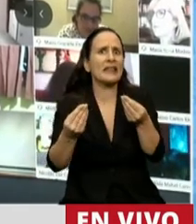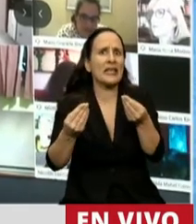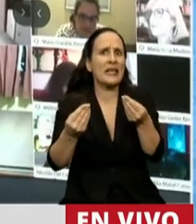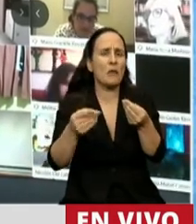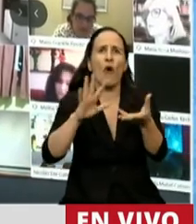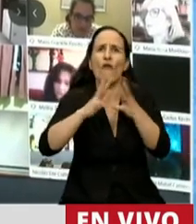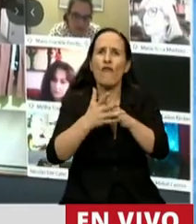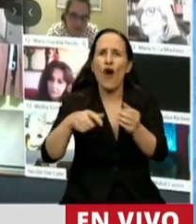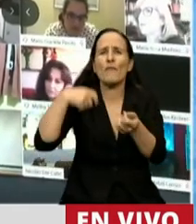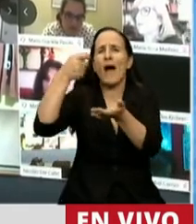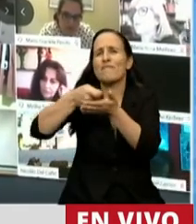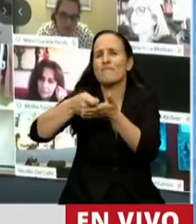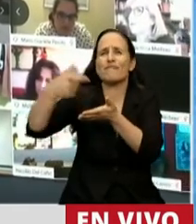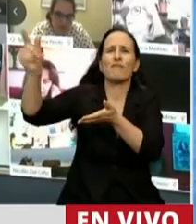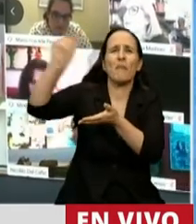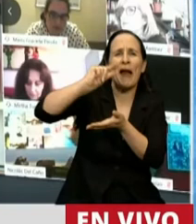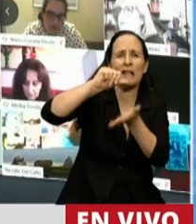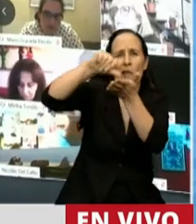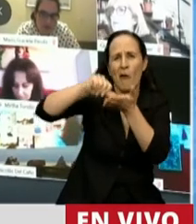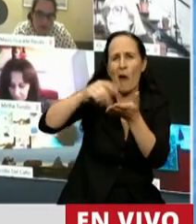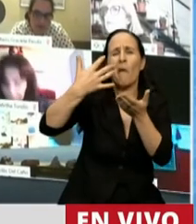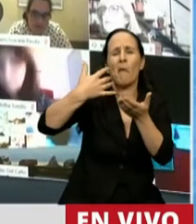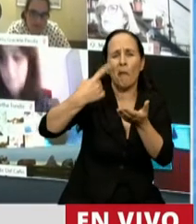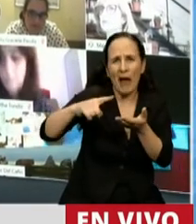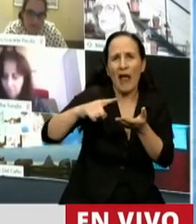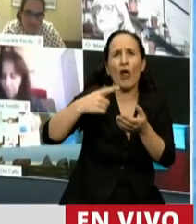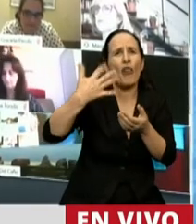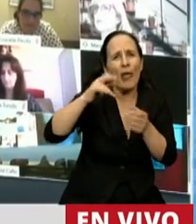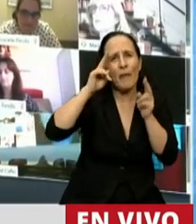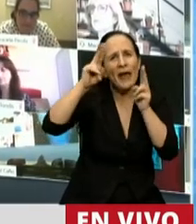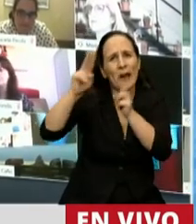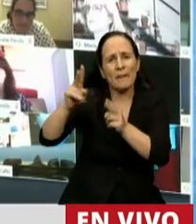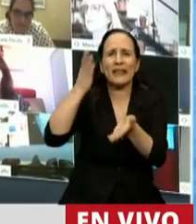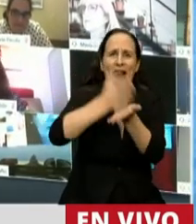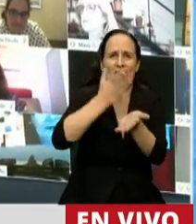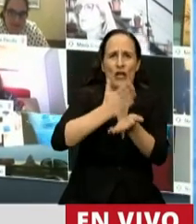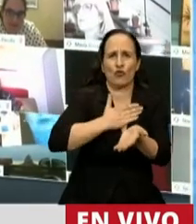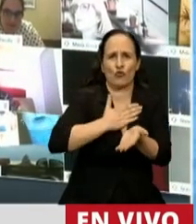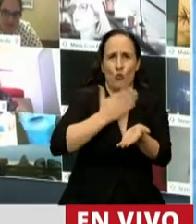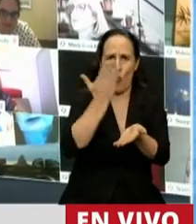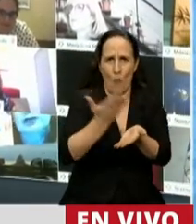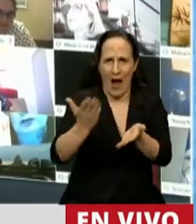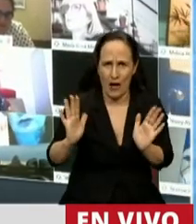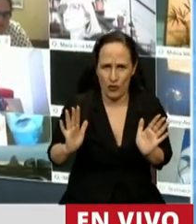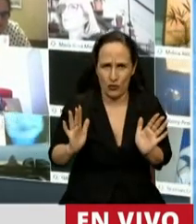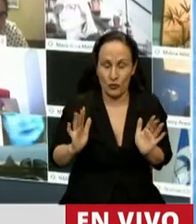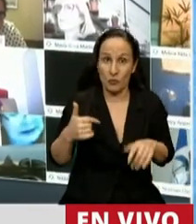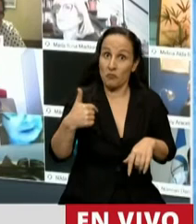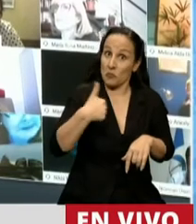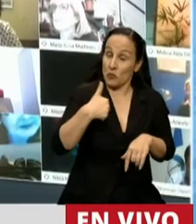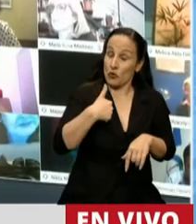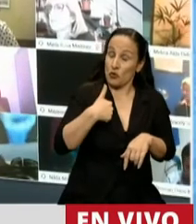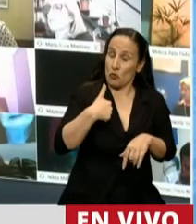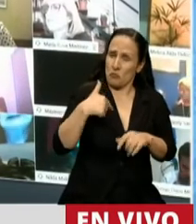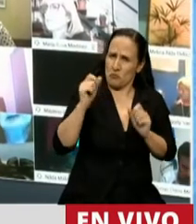sistema financiero internacional, pero respetando los derechos humanos. Me llama la atención que aquello